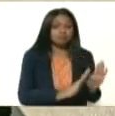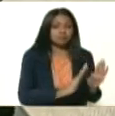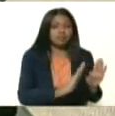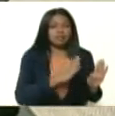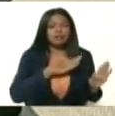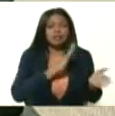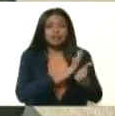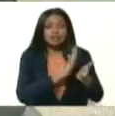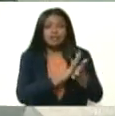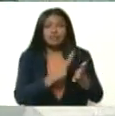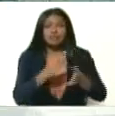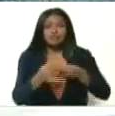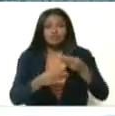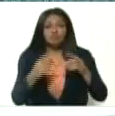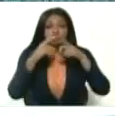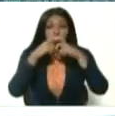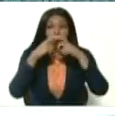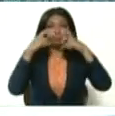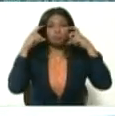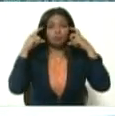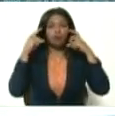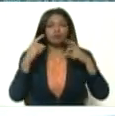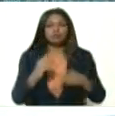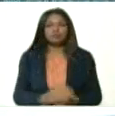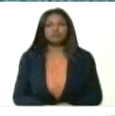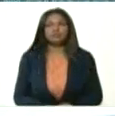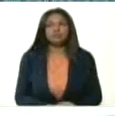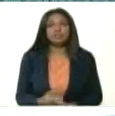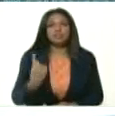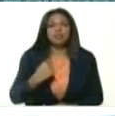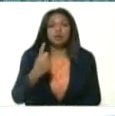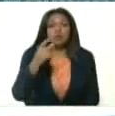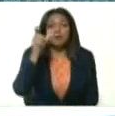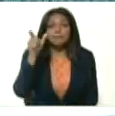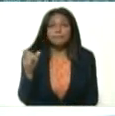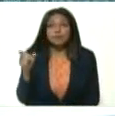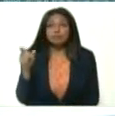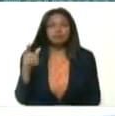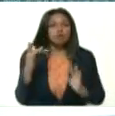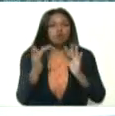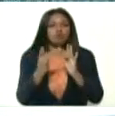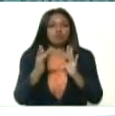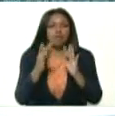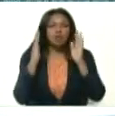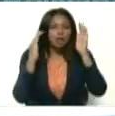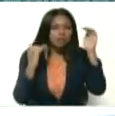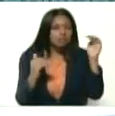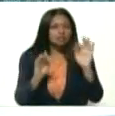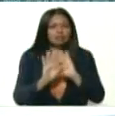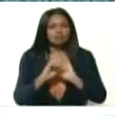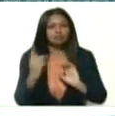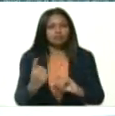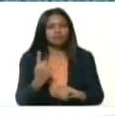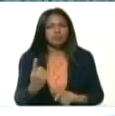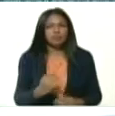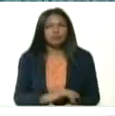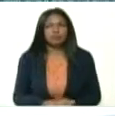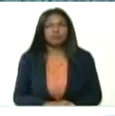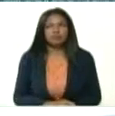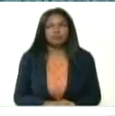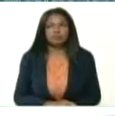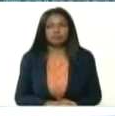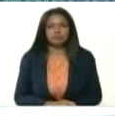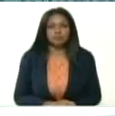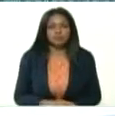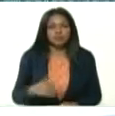hagan uso de la mascarilla. Tengan solamente una persona de contacto que los atienda a ellos. Ahí